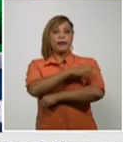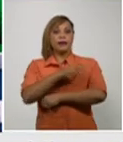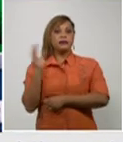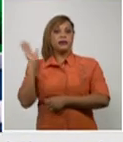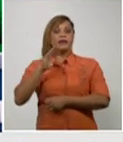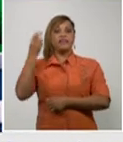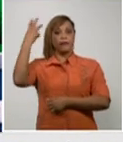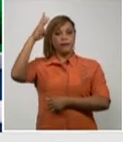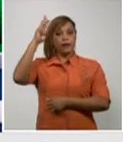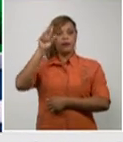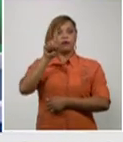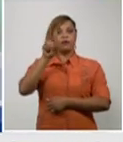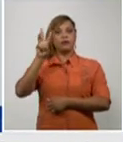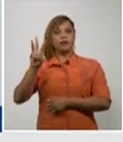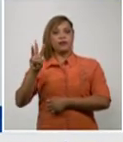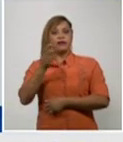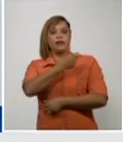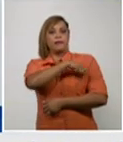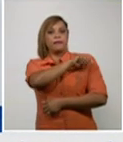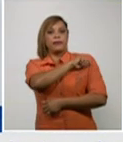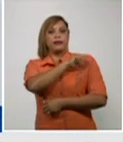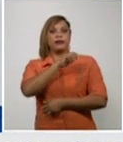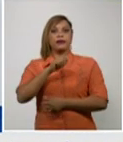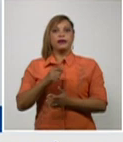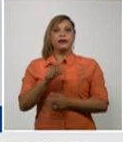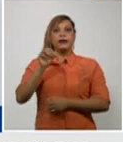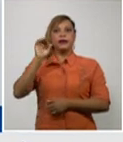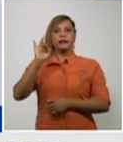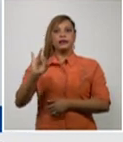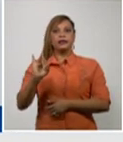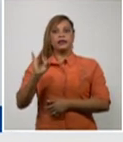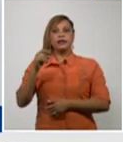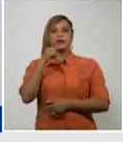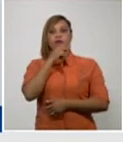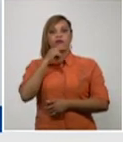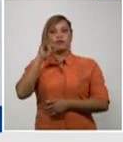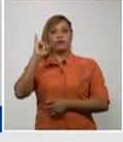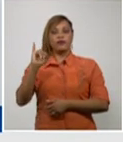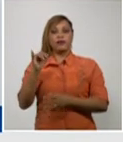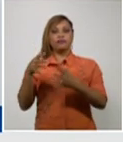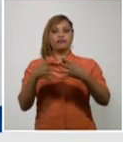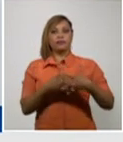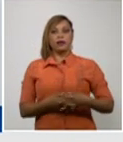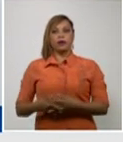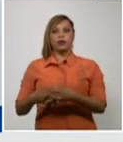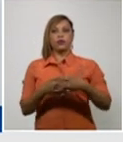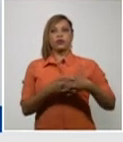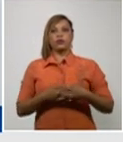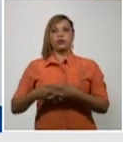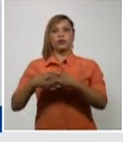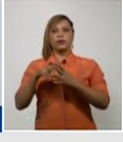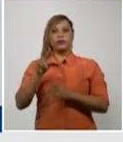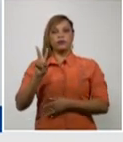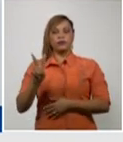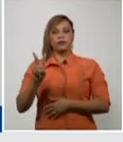de España 7 de Rusia 6 de Estados Unidos de Norteamérica 2 de Jamaica